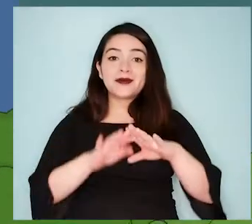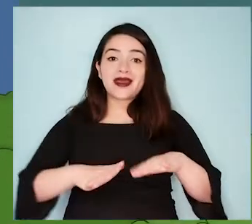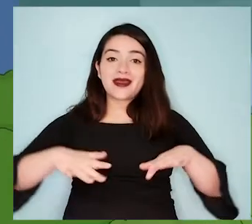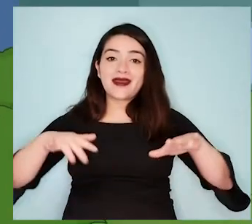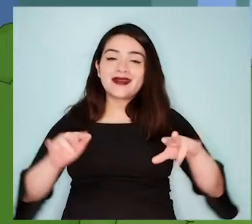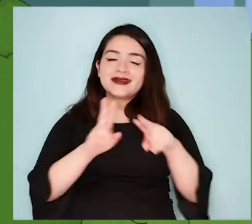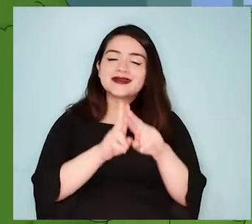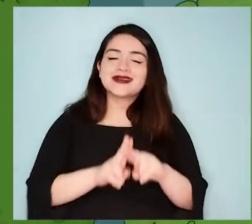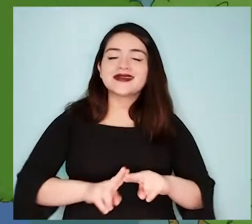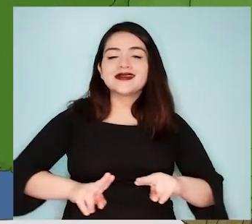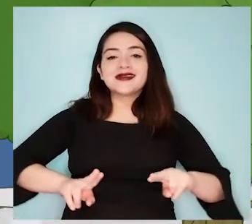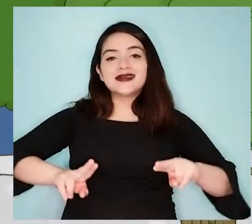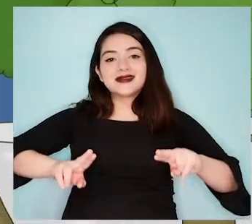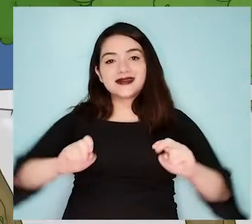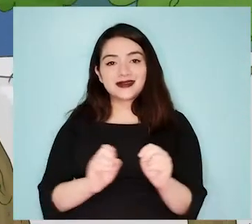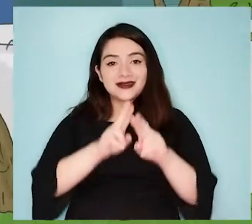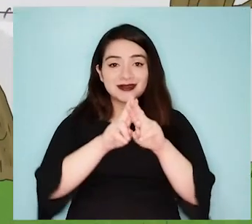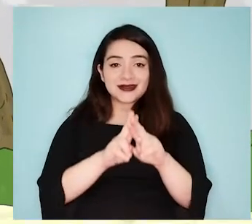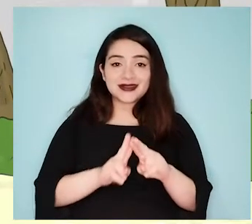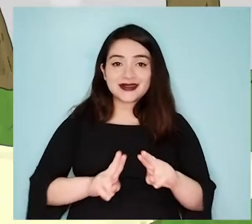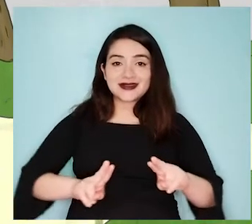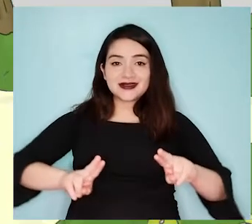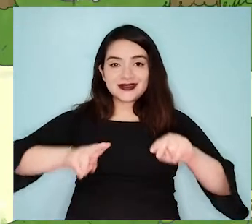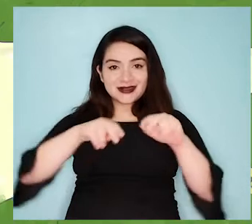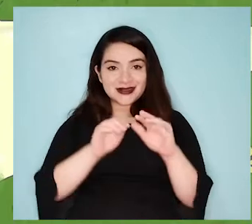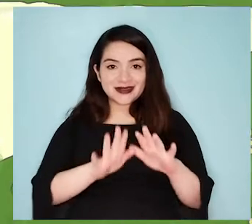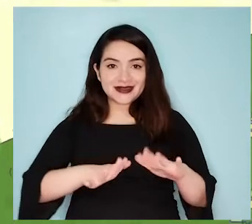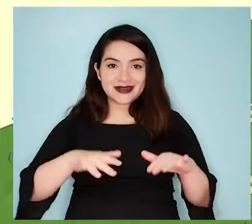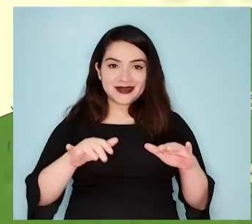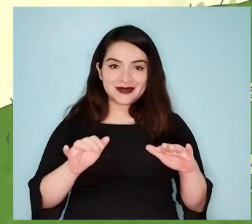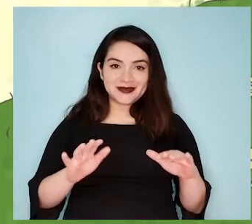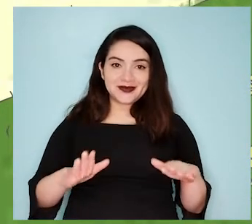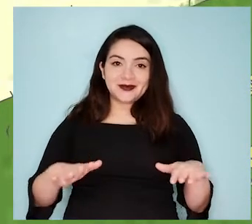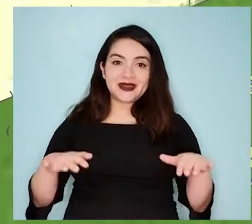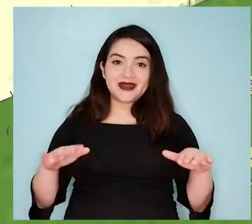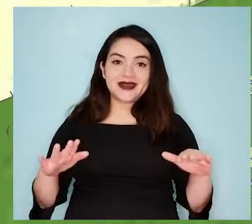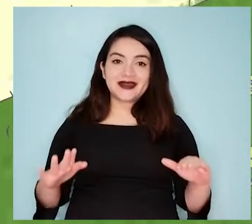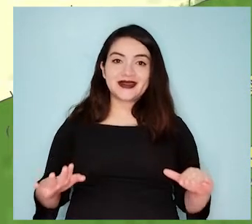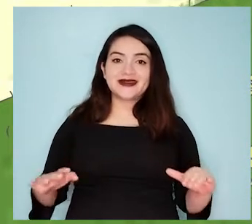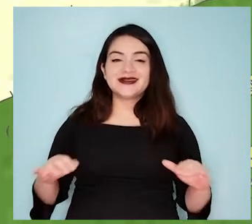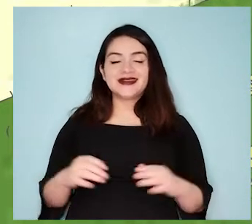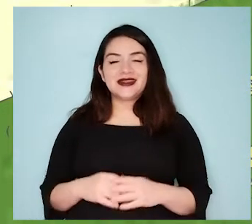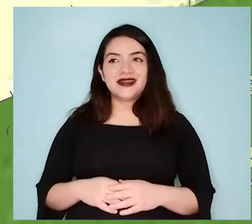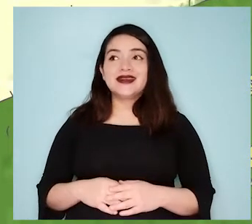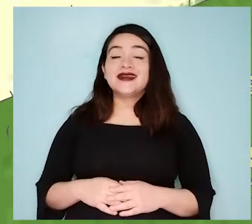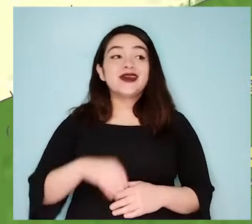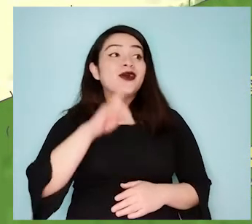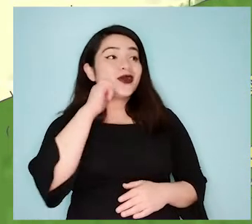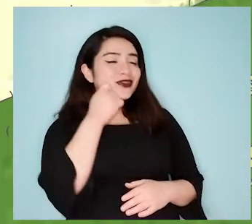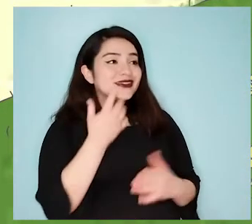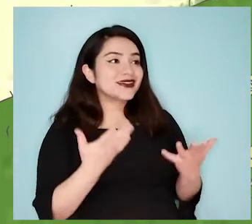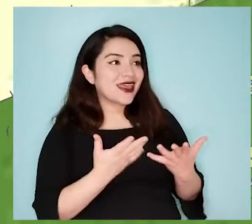La mar estaba serena, serena estaba la mar.